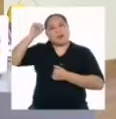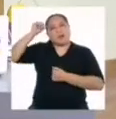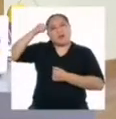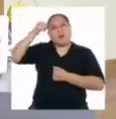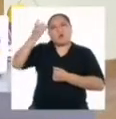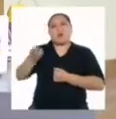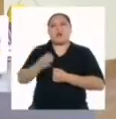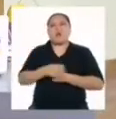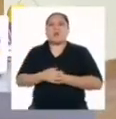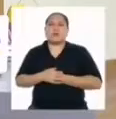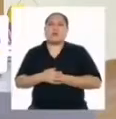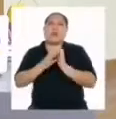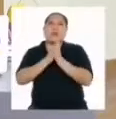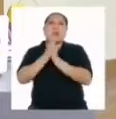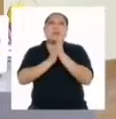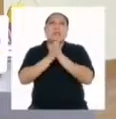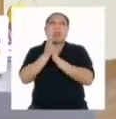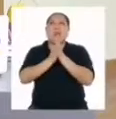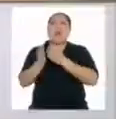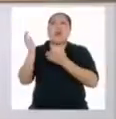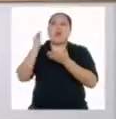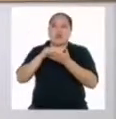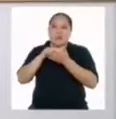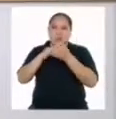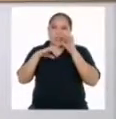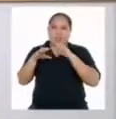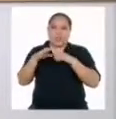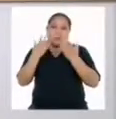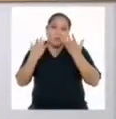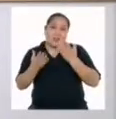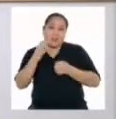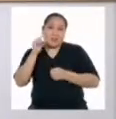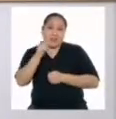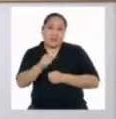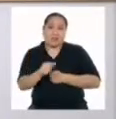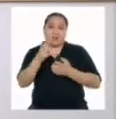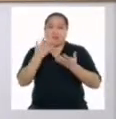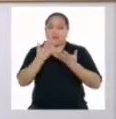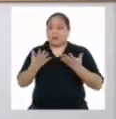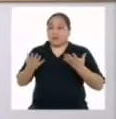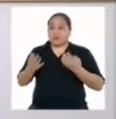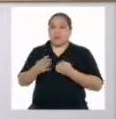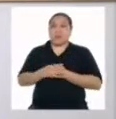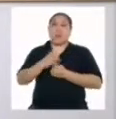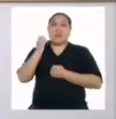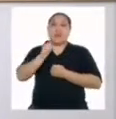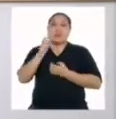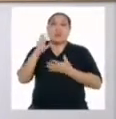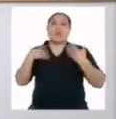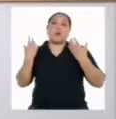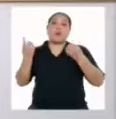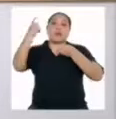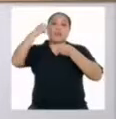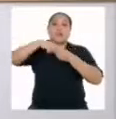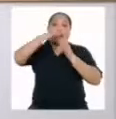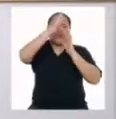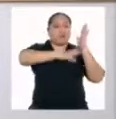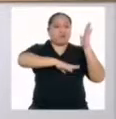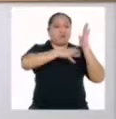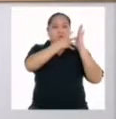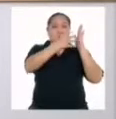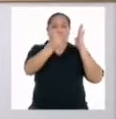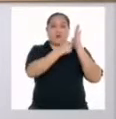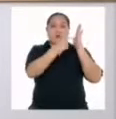que me acuerdo, me dan muchas ganas de volver a hacerlo. Tal vez esa es una actividad que puedas incluir en tu